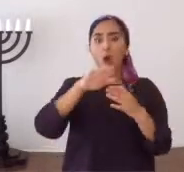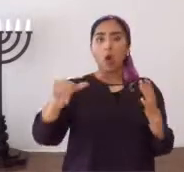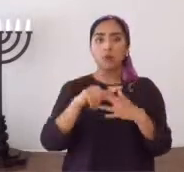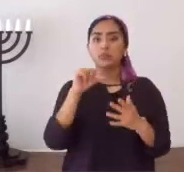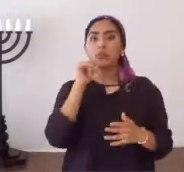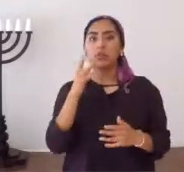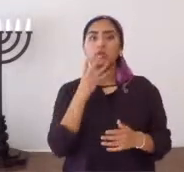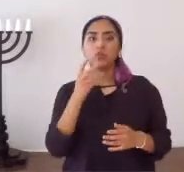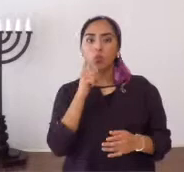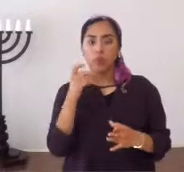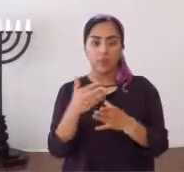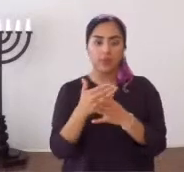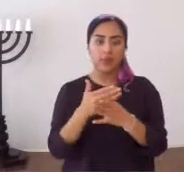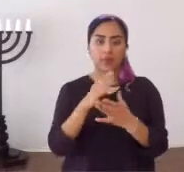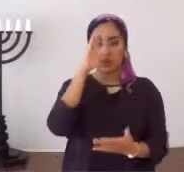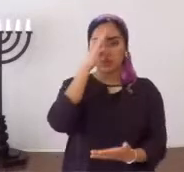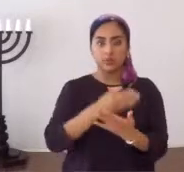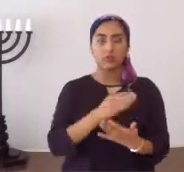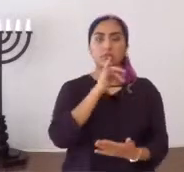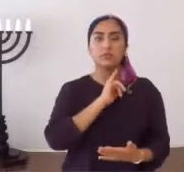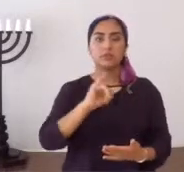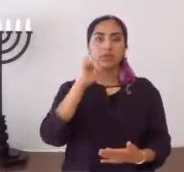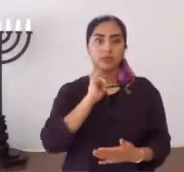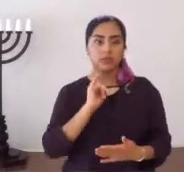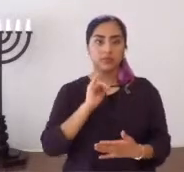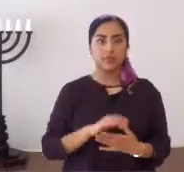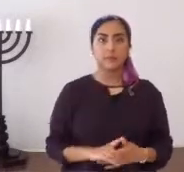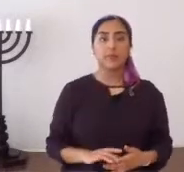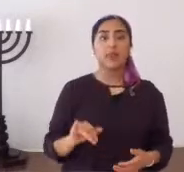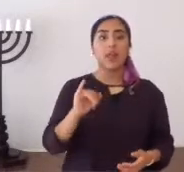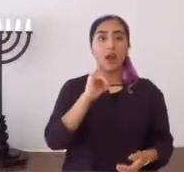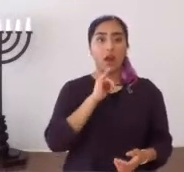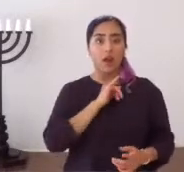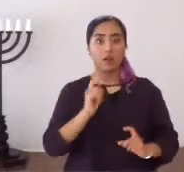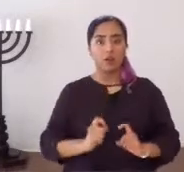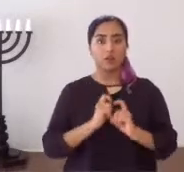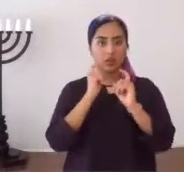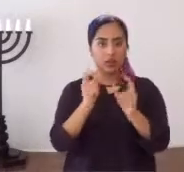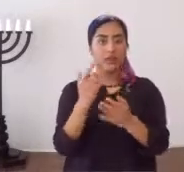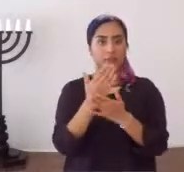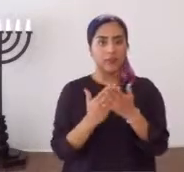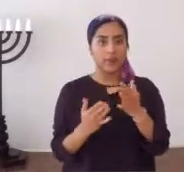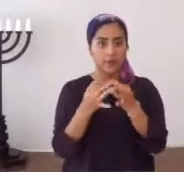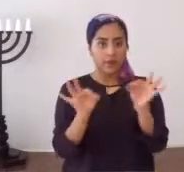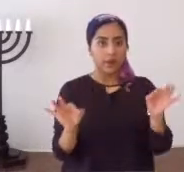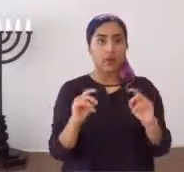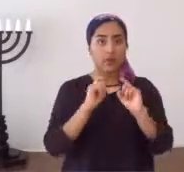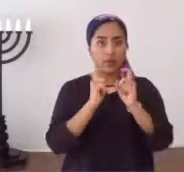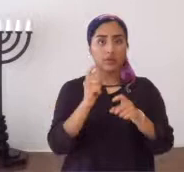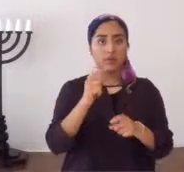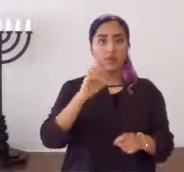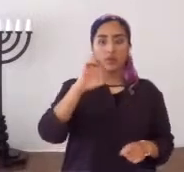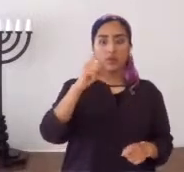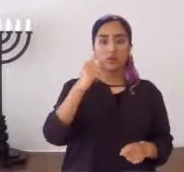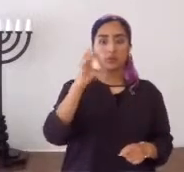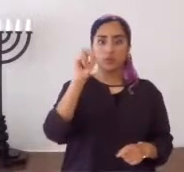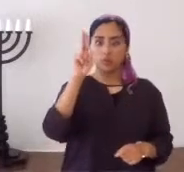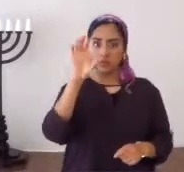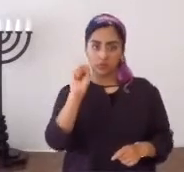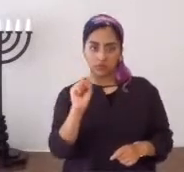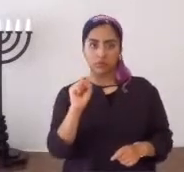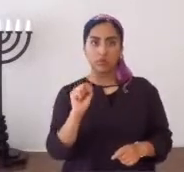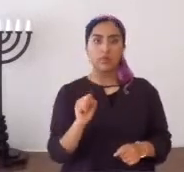de todos los hijos de extranjeros, que están entre los, en Israel, entre los hijos de Israel, yo le di algunas citas, le di